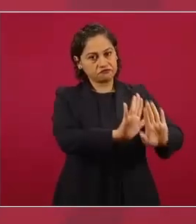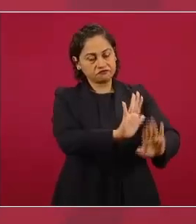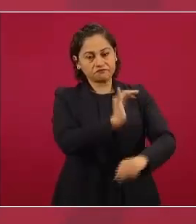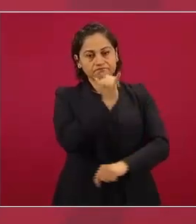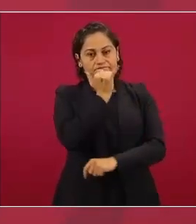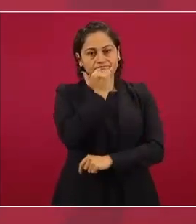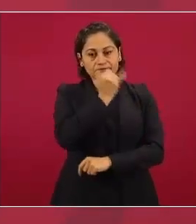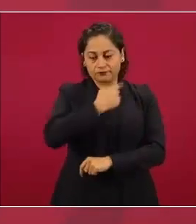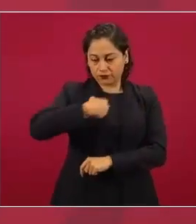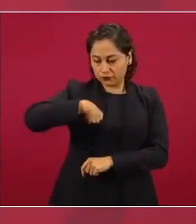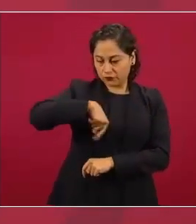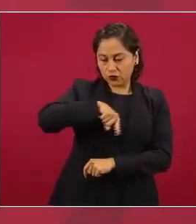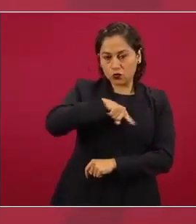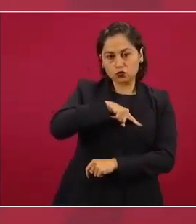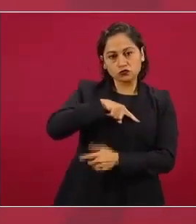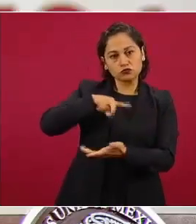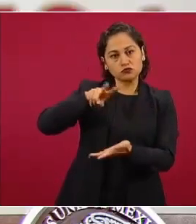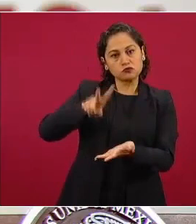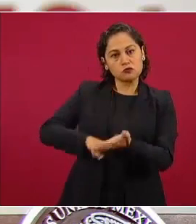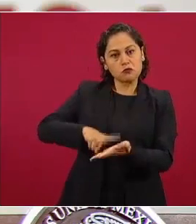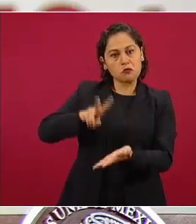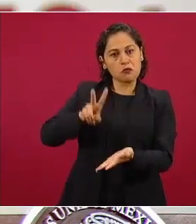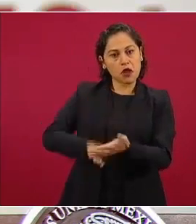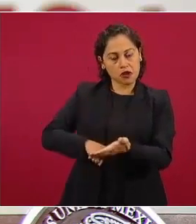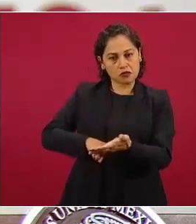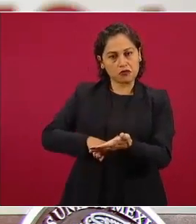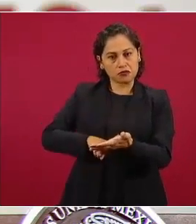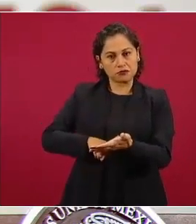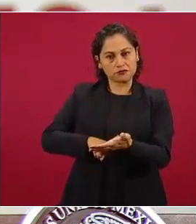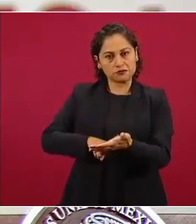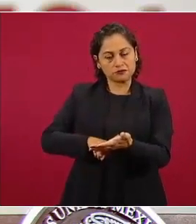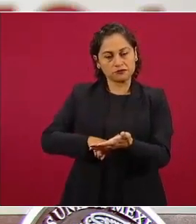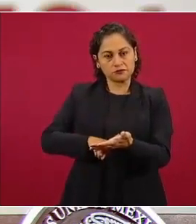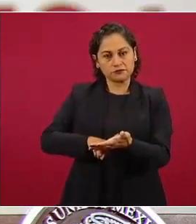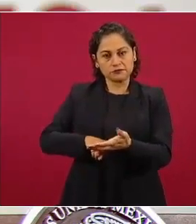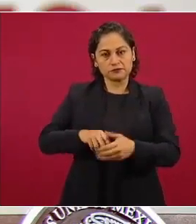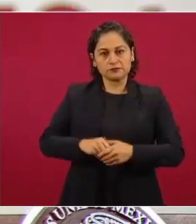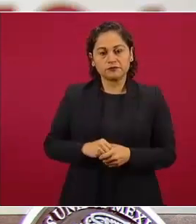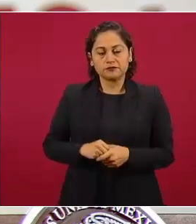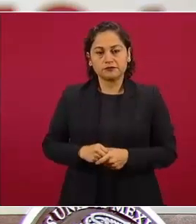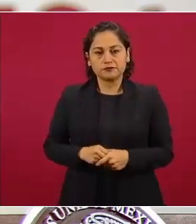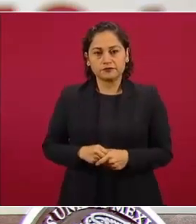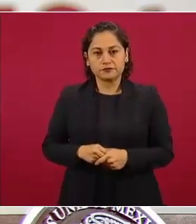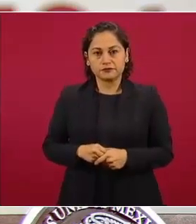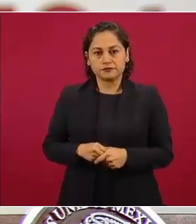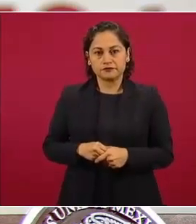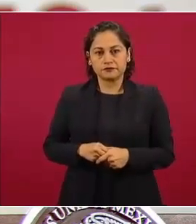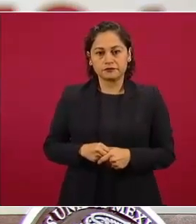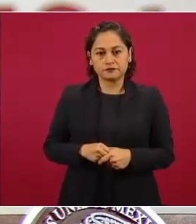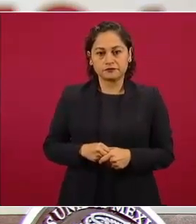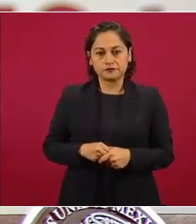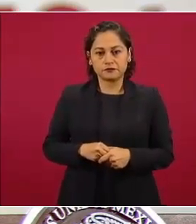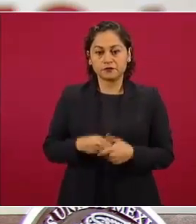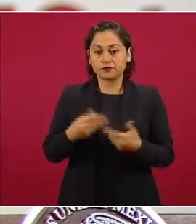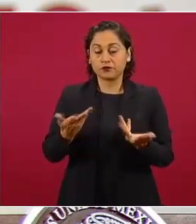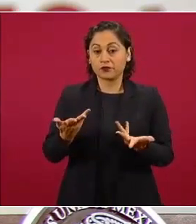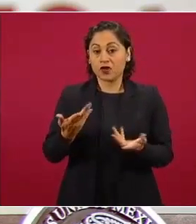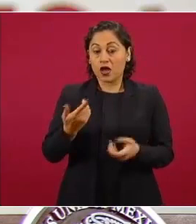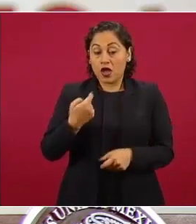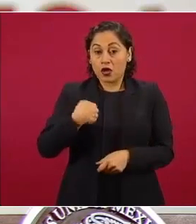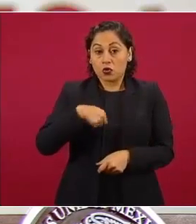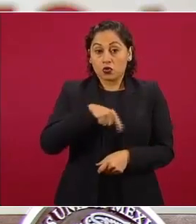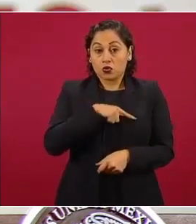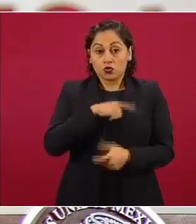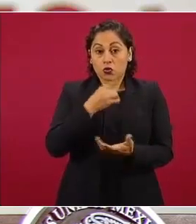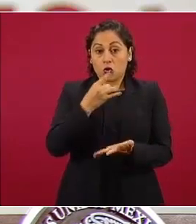es algo que teníamos la obligación de hacer